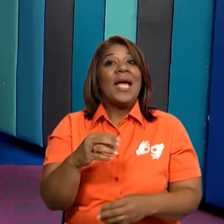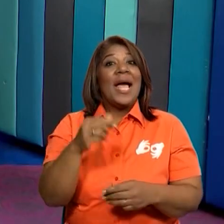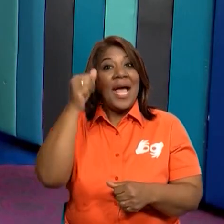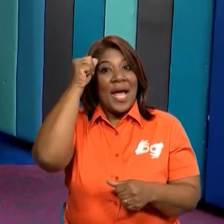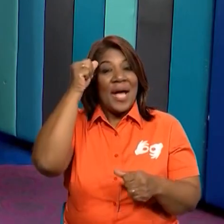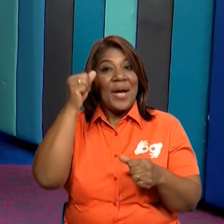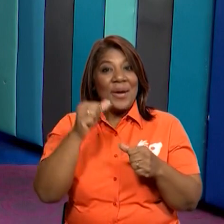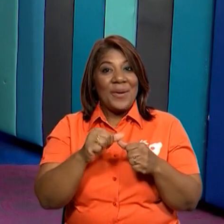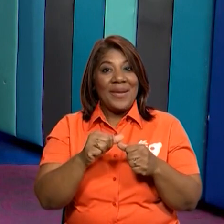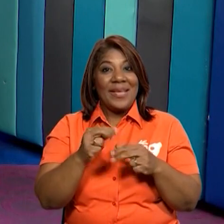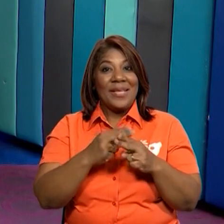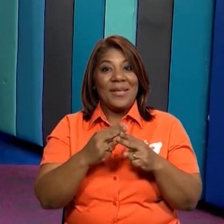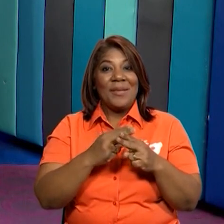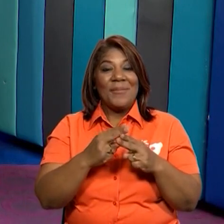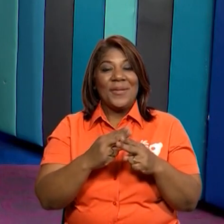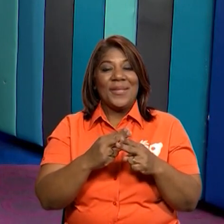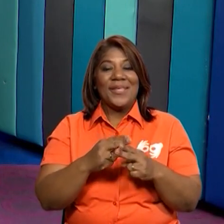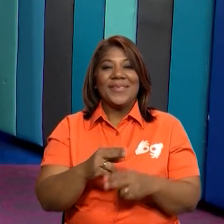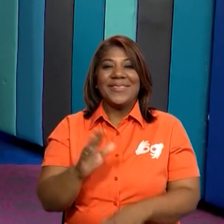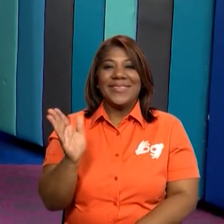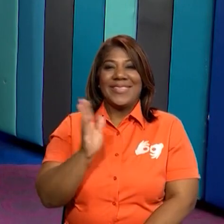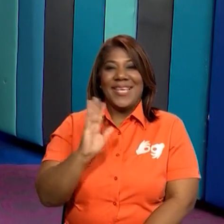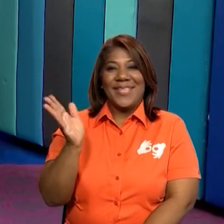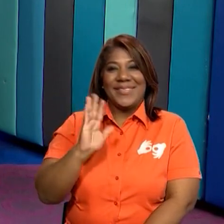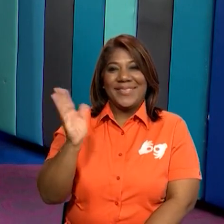a la siguiente clase. Hasta pronto.